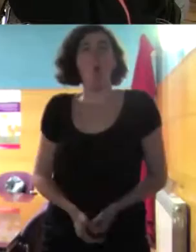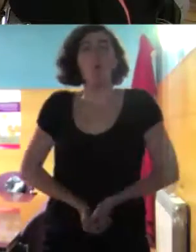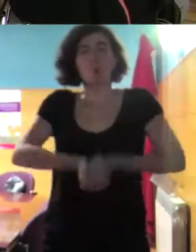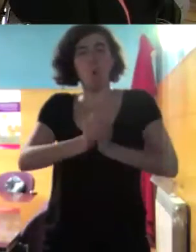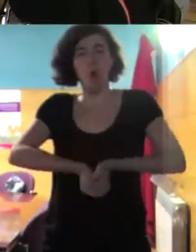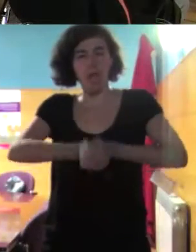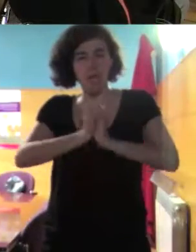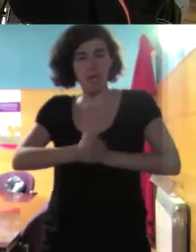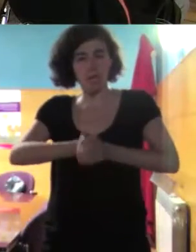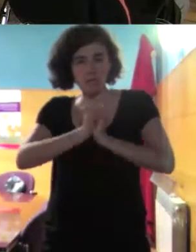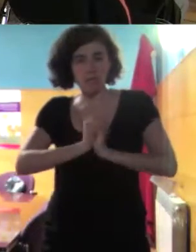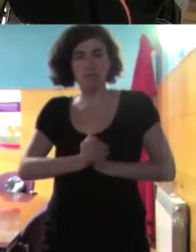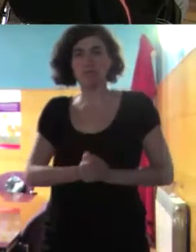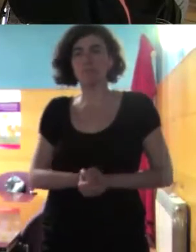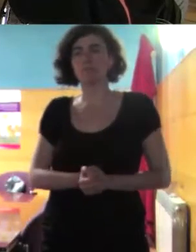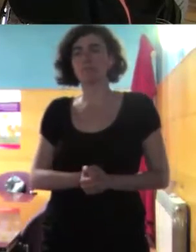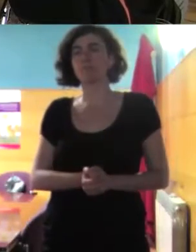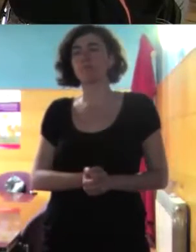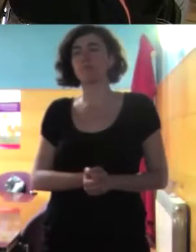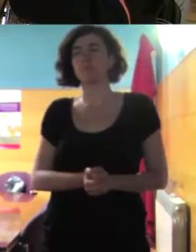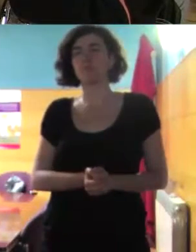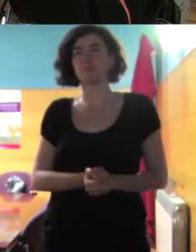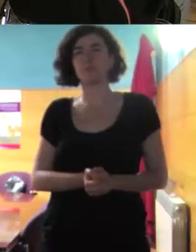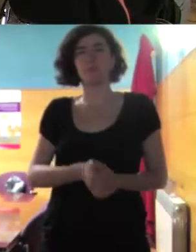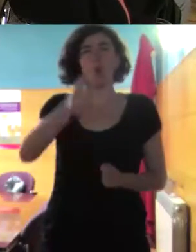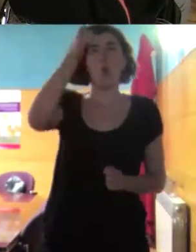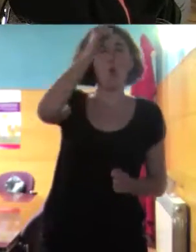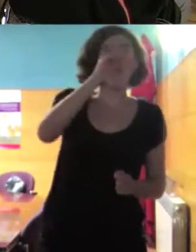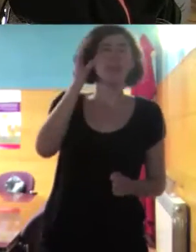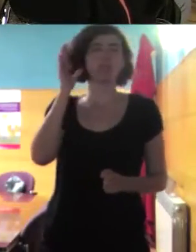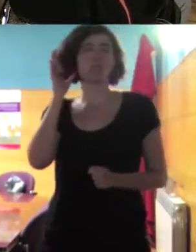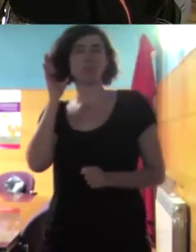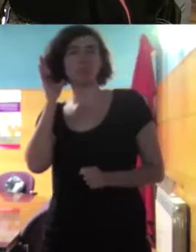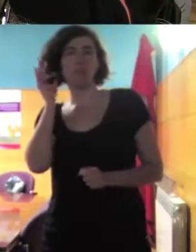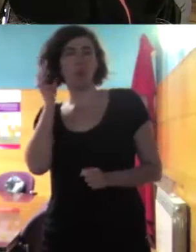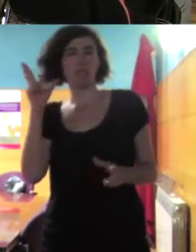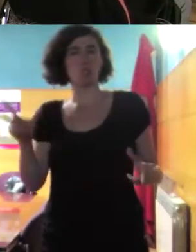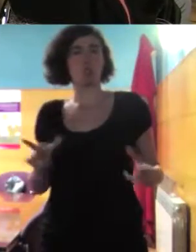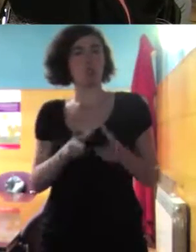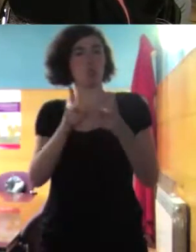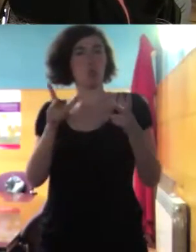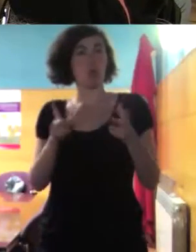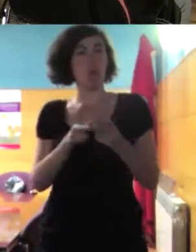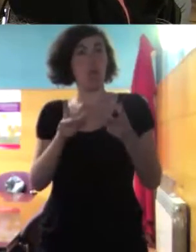conocemos la reacción de tanto hombres como mujeres de nuestra sociedad al ver